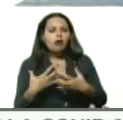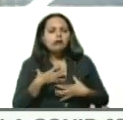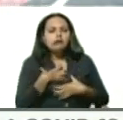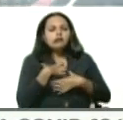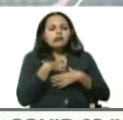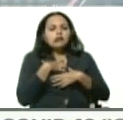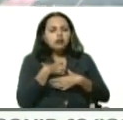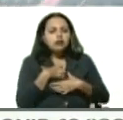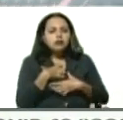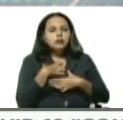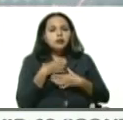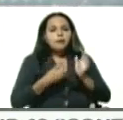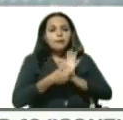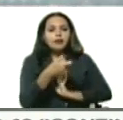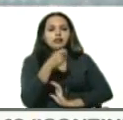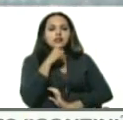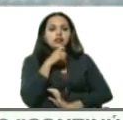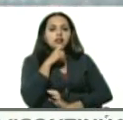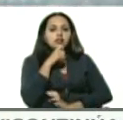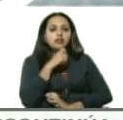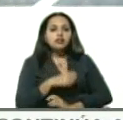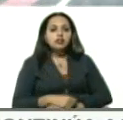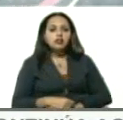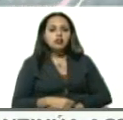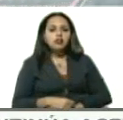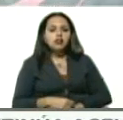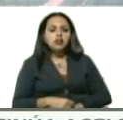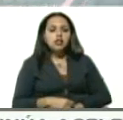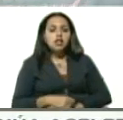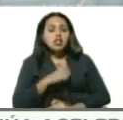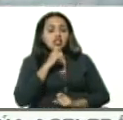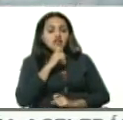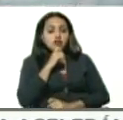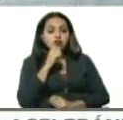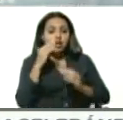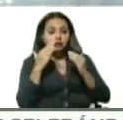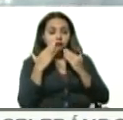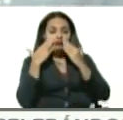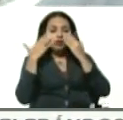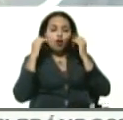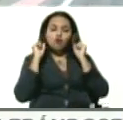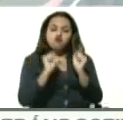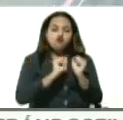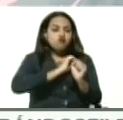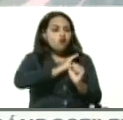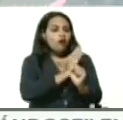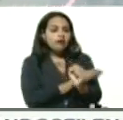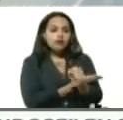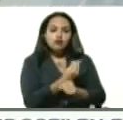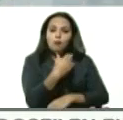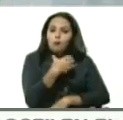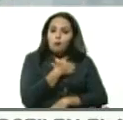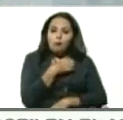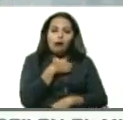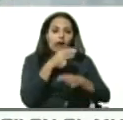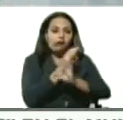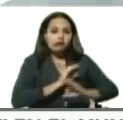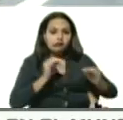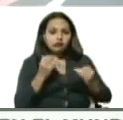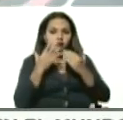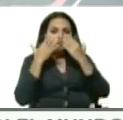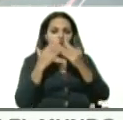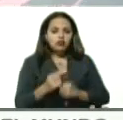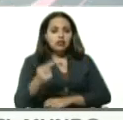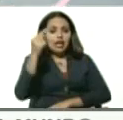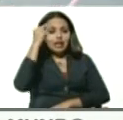progresivo, se instaló una insuficiencia respiratoria aguda, muy severa, y el día